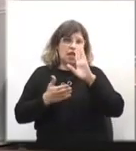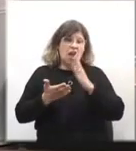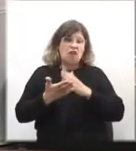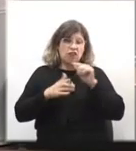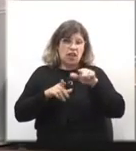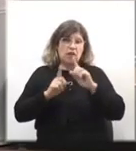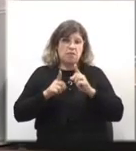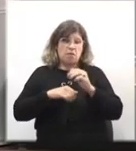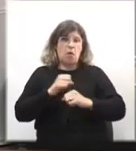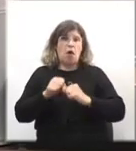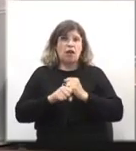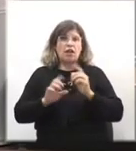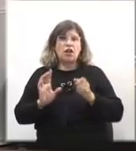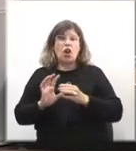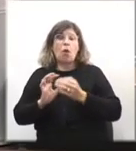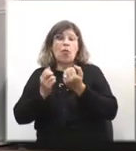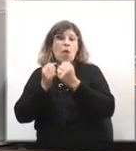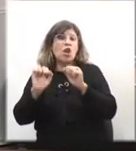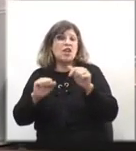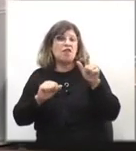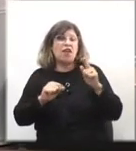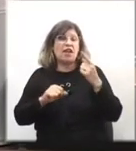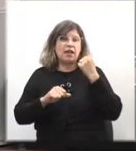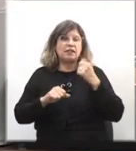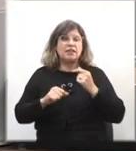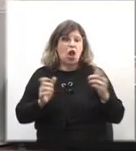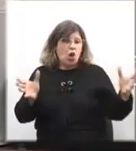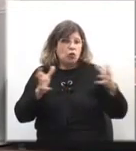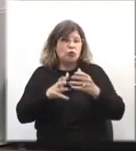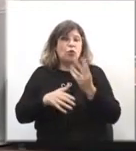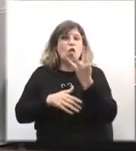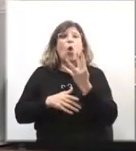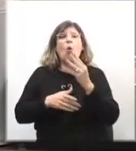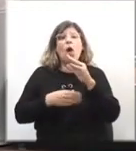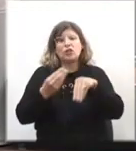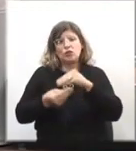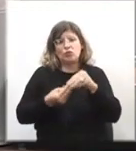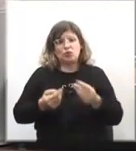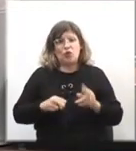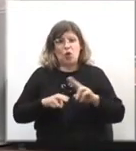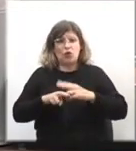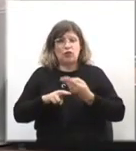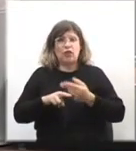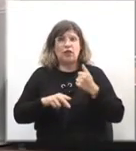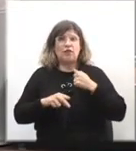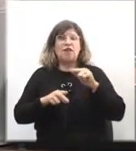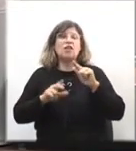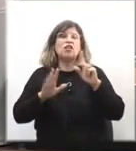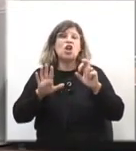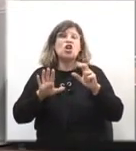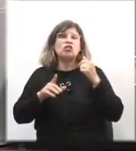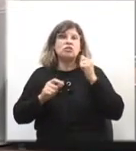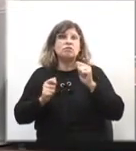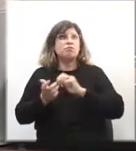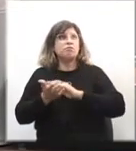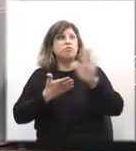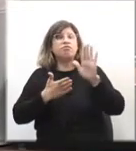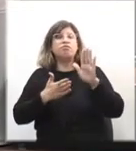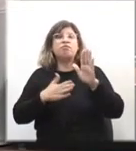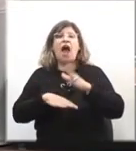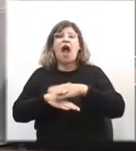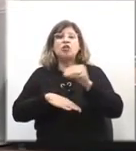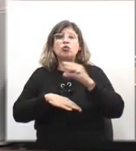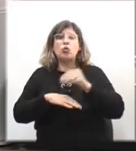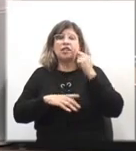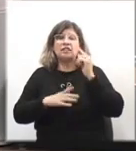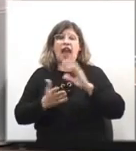mismo año, cuando liberan a mi padre, nos juntamos los cuatro integrantes de la familia nuevamente. A mediados de los 80 nos exiliamos en Suecia hasta el